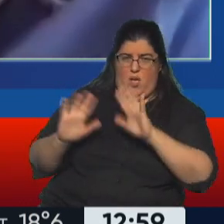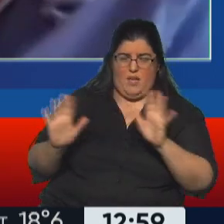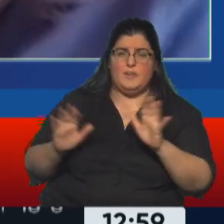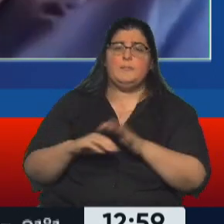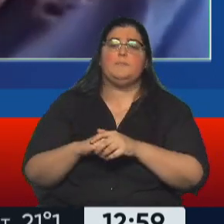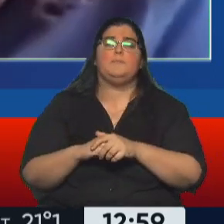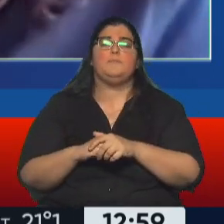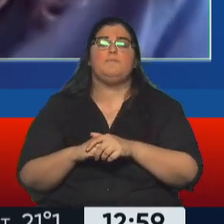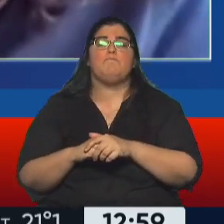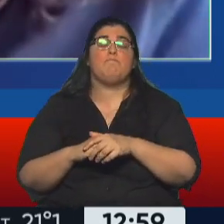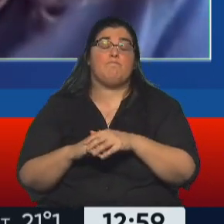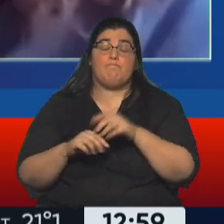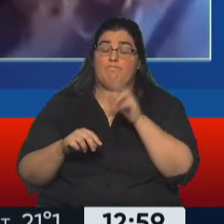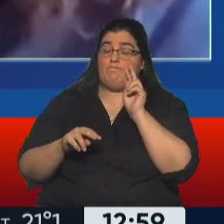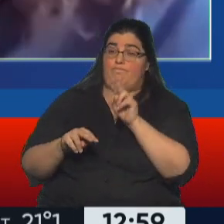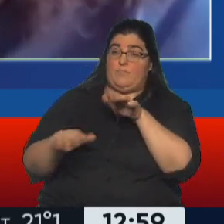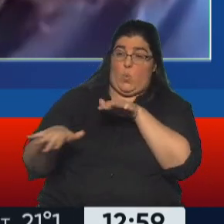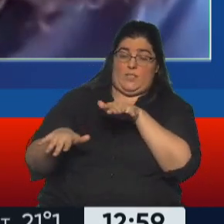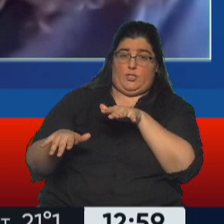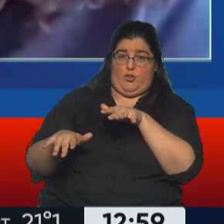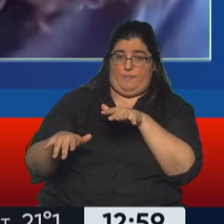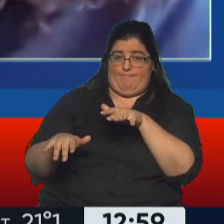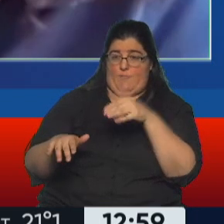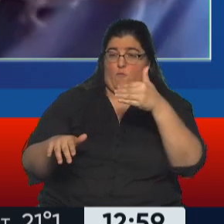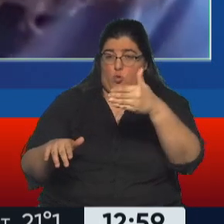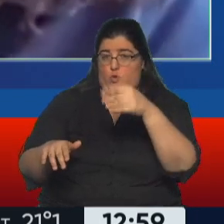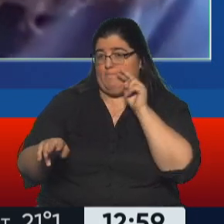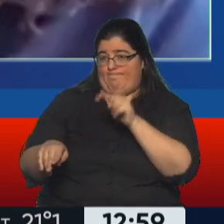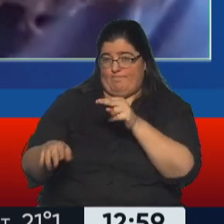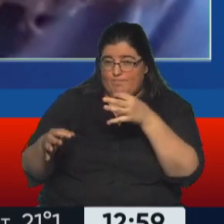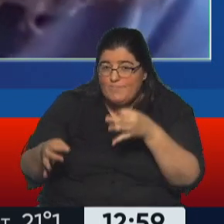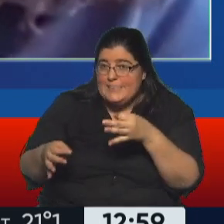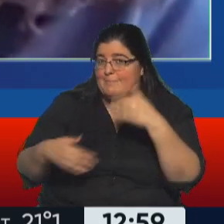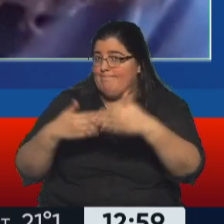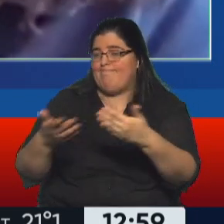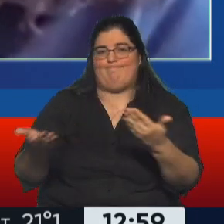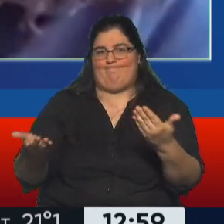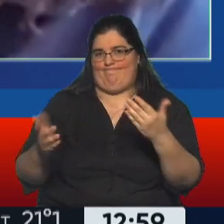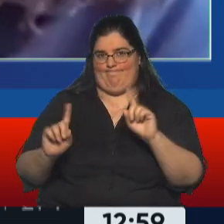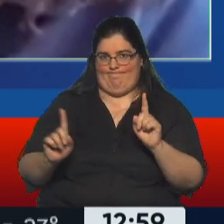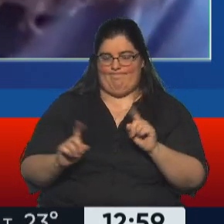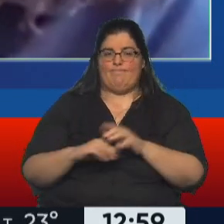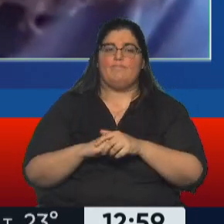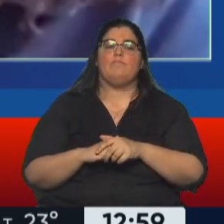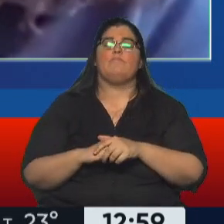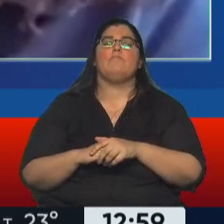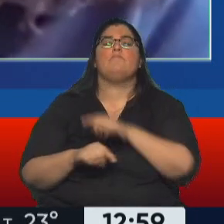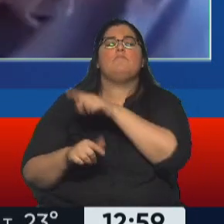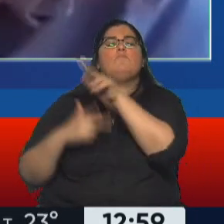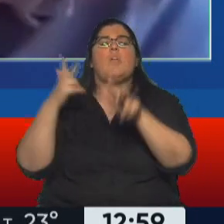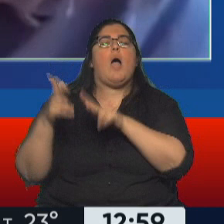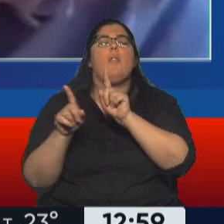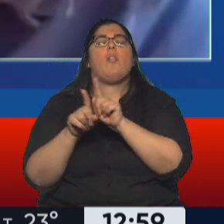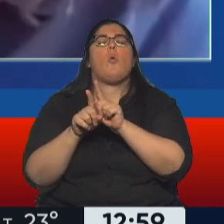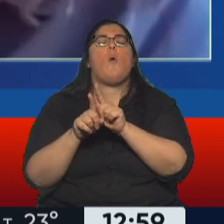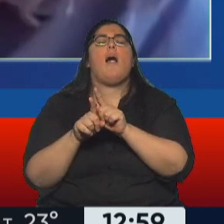Entonces, no se ve bien, no se ve bien el futuro, digamos. Rosana, marcabas recién esto del cuestionamiento a las